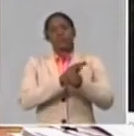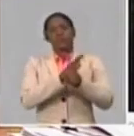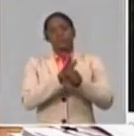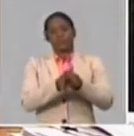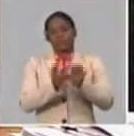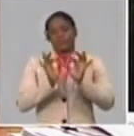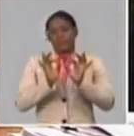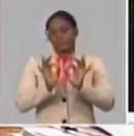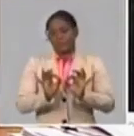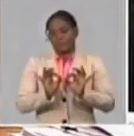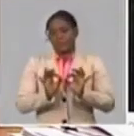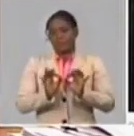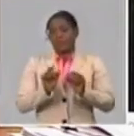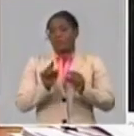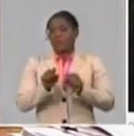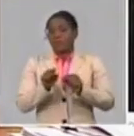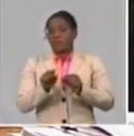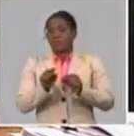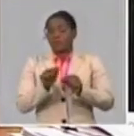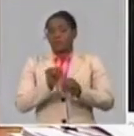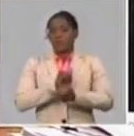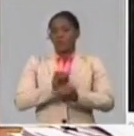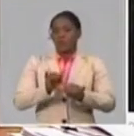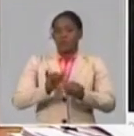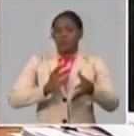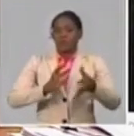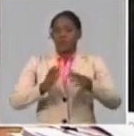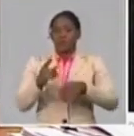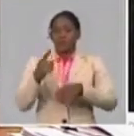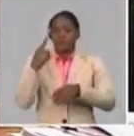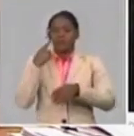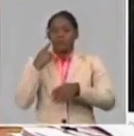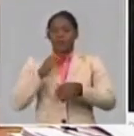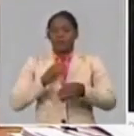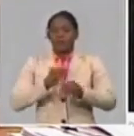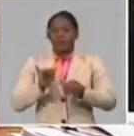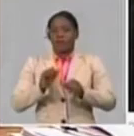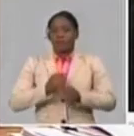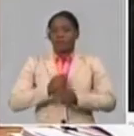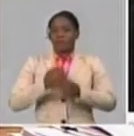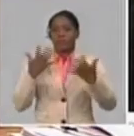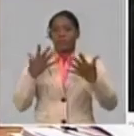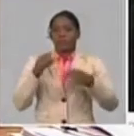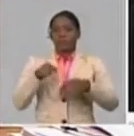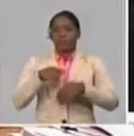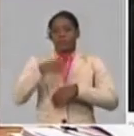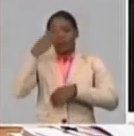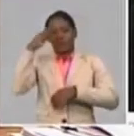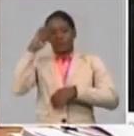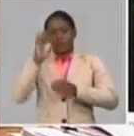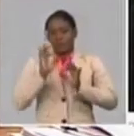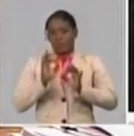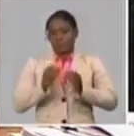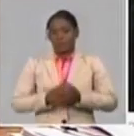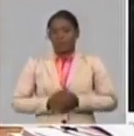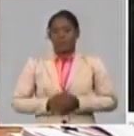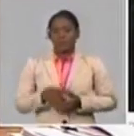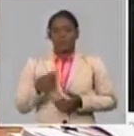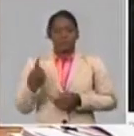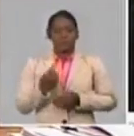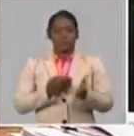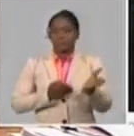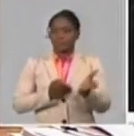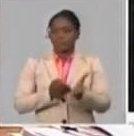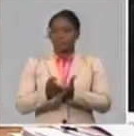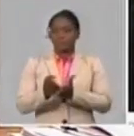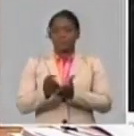COVID y sobre todo los efectos que esto ha generado en el escenario laboral del país. Hemos mantenido una activa